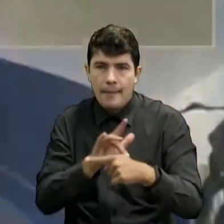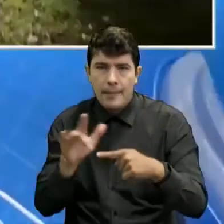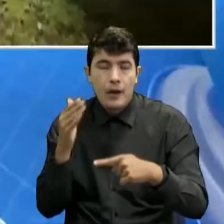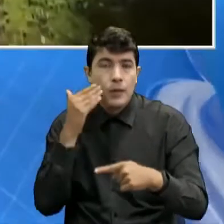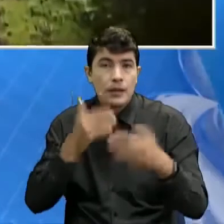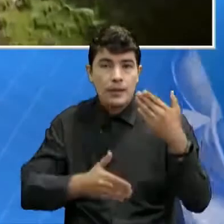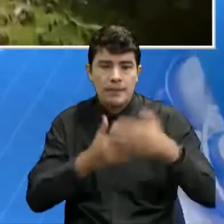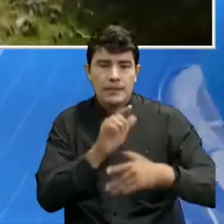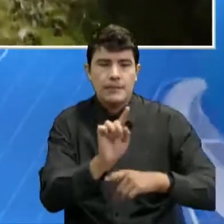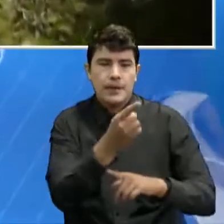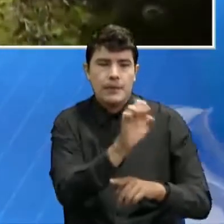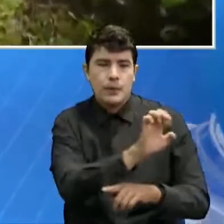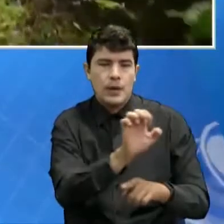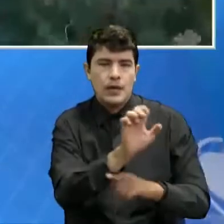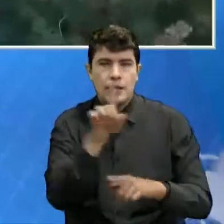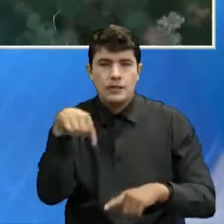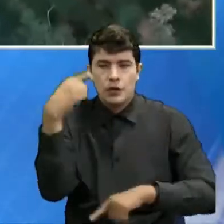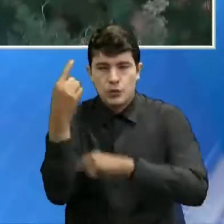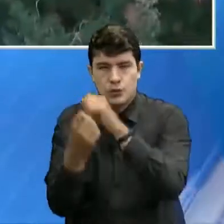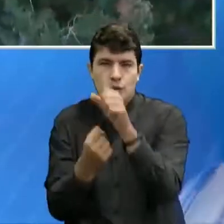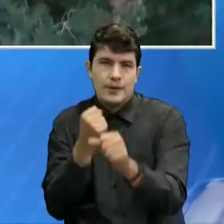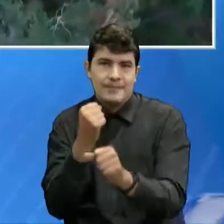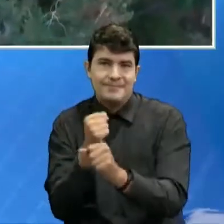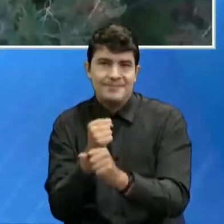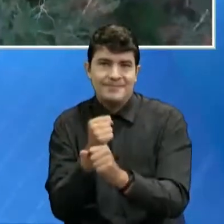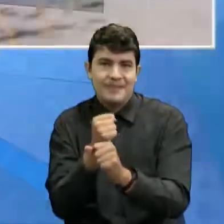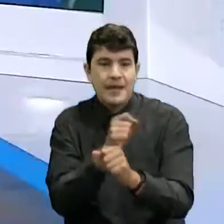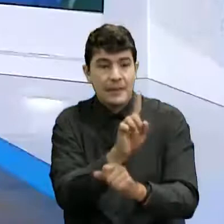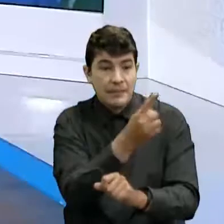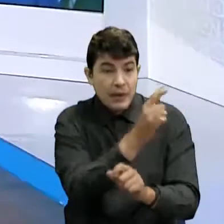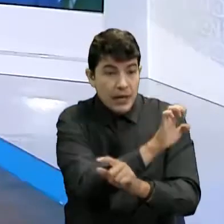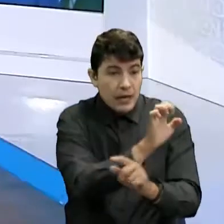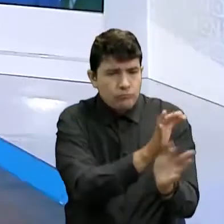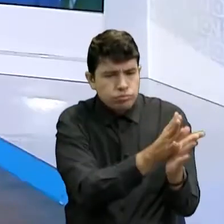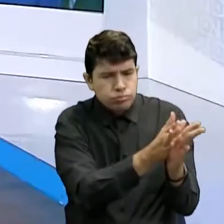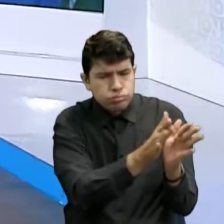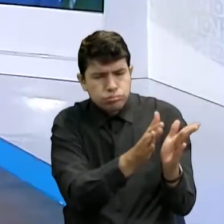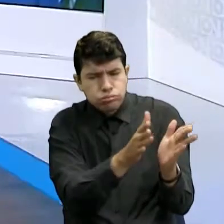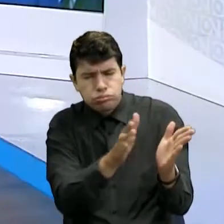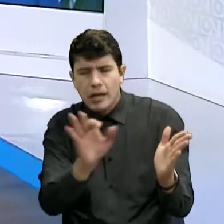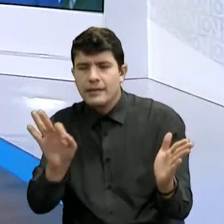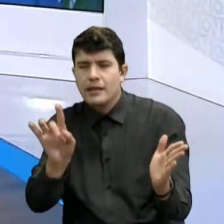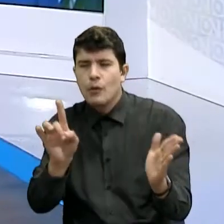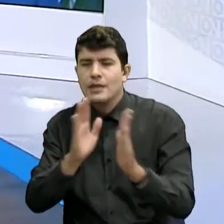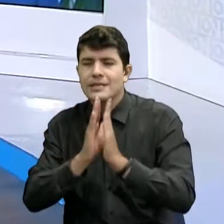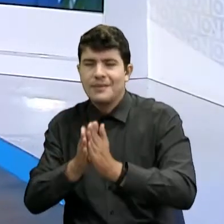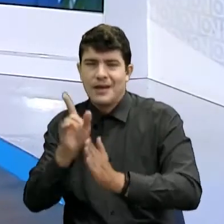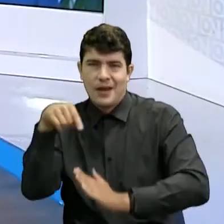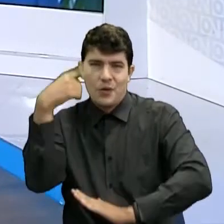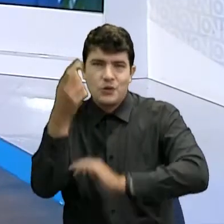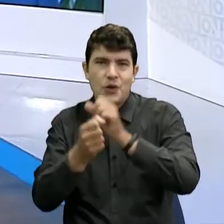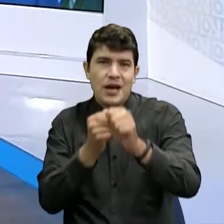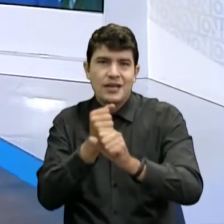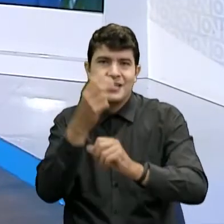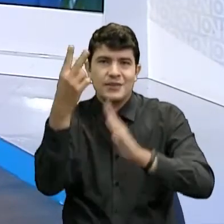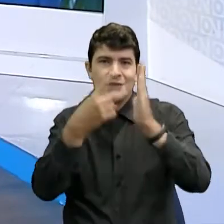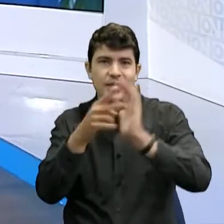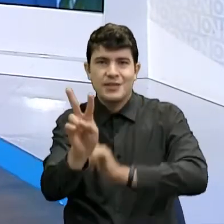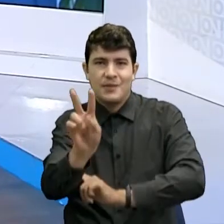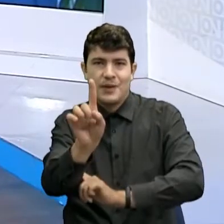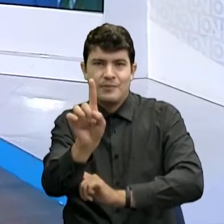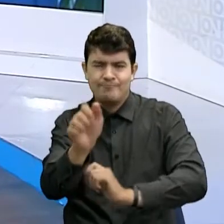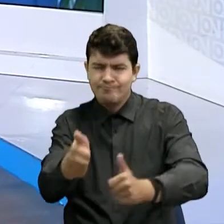partir del primero de enero del próximo año. Senador Jorge Horacio José Serpa, gracias por estar a esta hora con nosotros. Buenas noticias para el país y por supuesto que